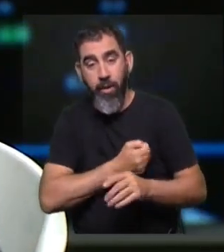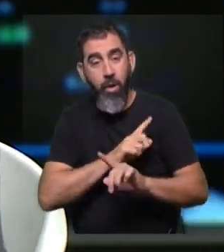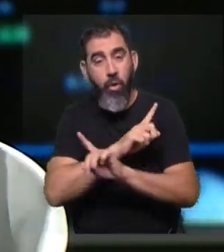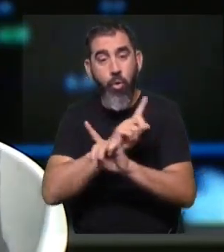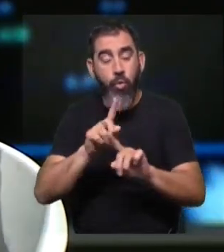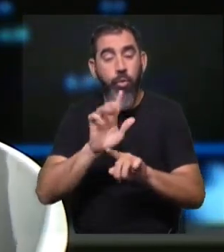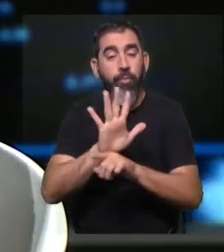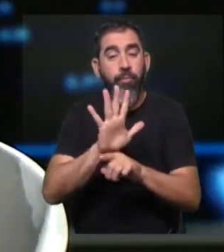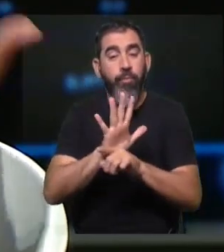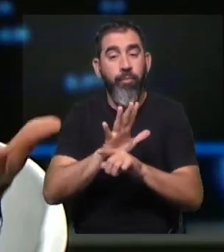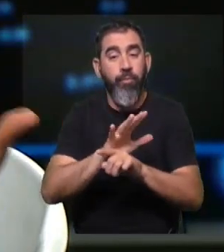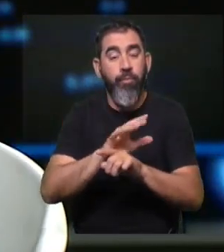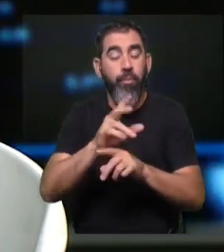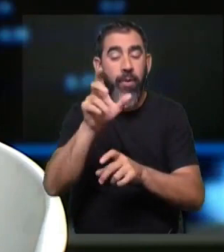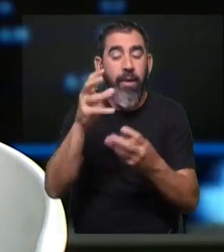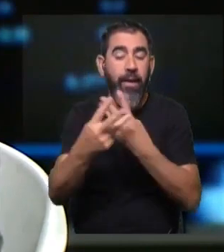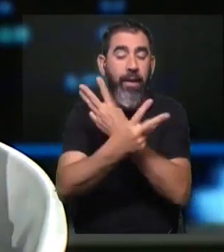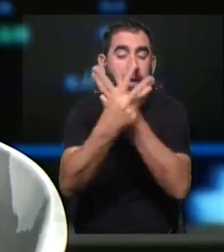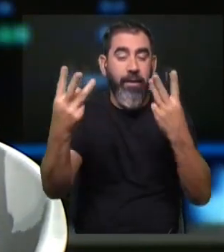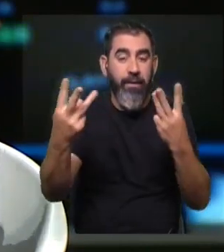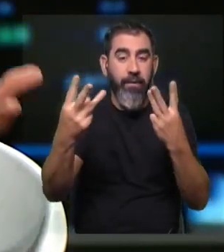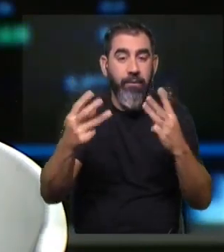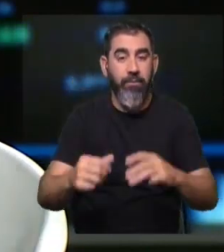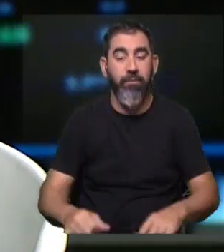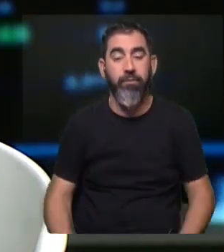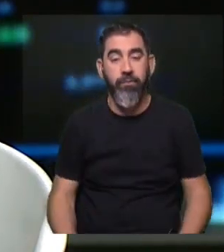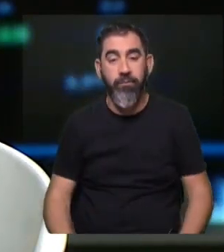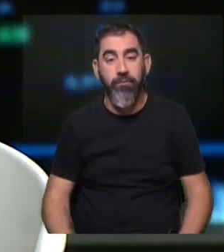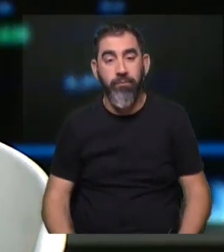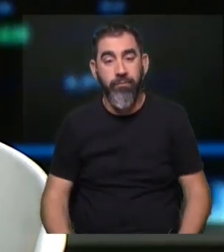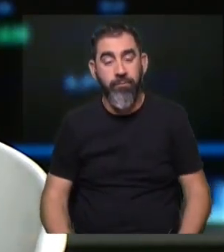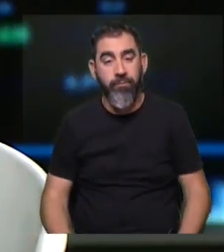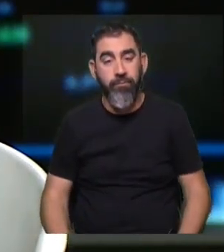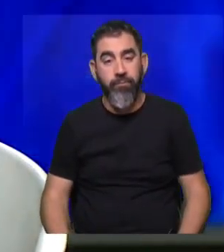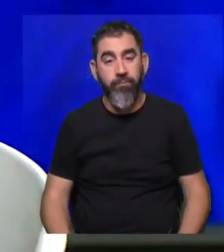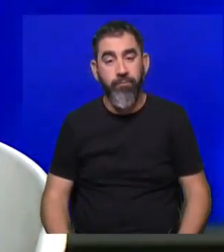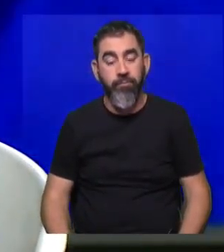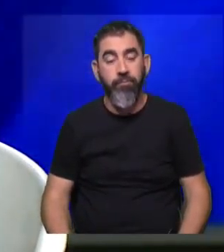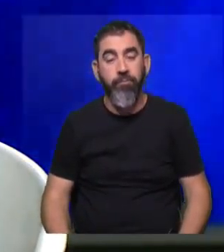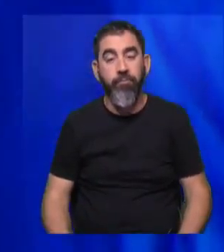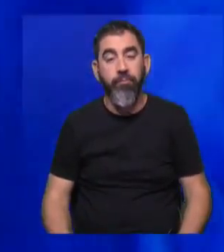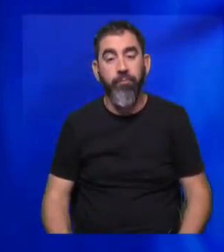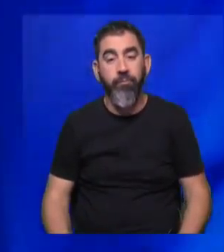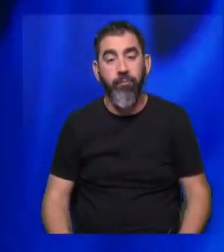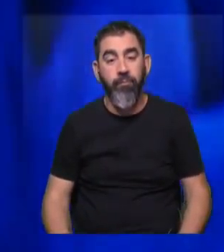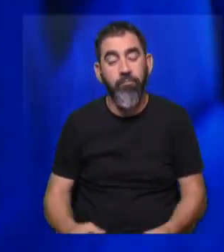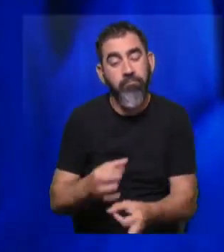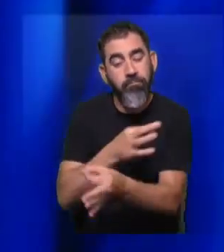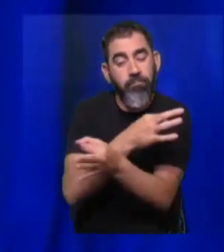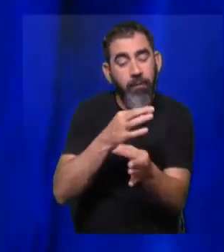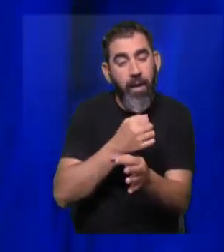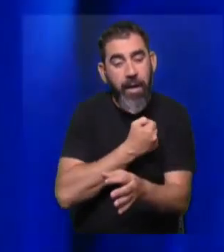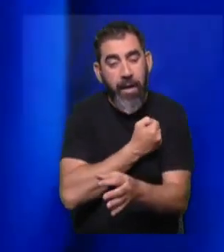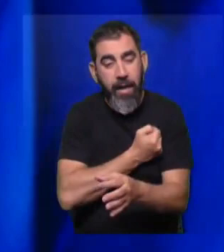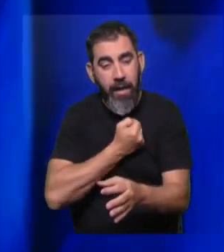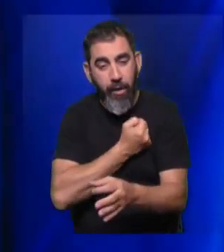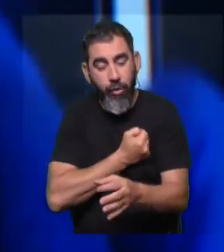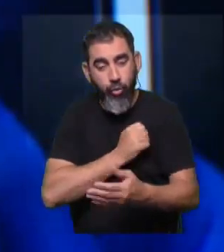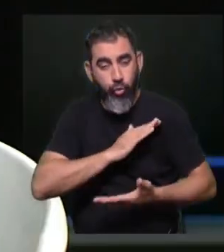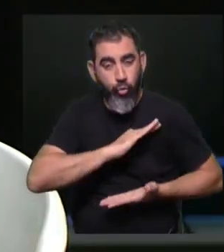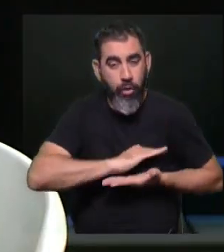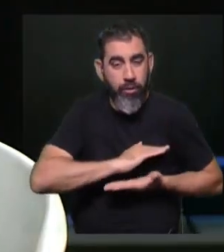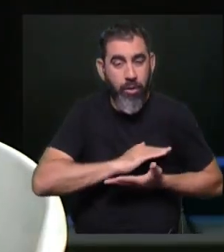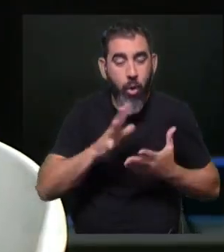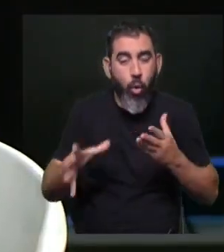utiliza para el screening poblacional, o sea, para las mujeres sanas. Está bien. De todos modos, ¿es más precisa la resonancia que la tomografía? Es